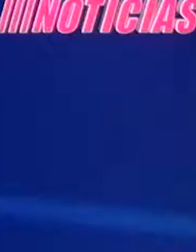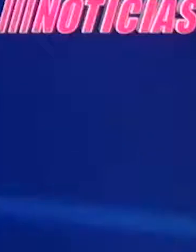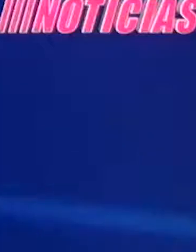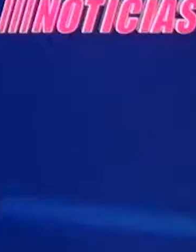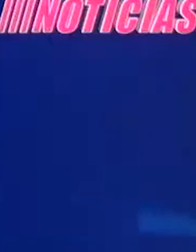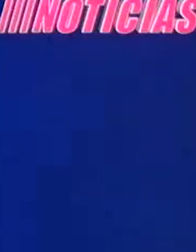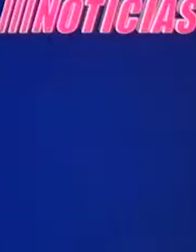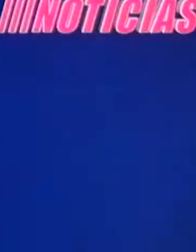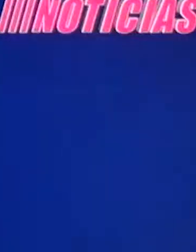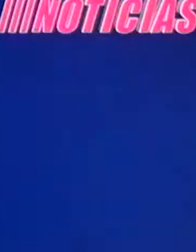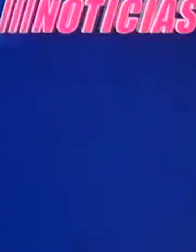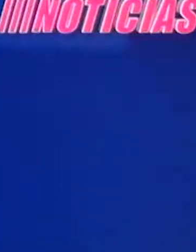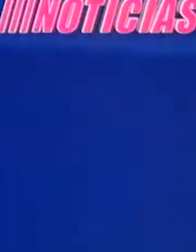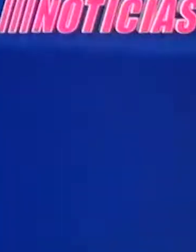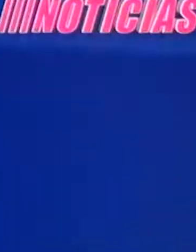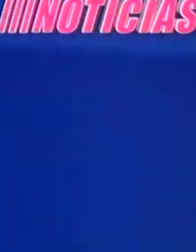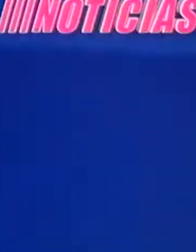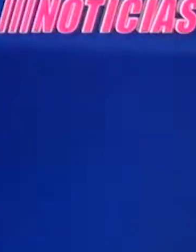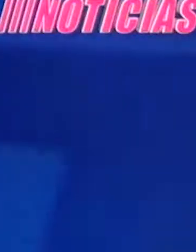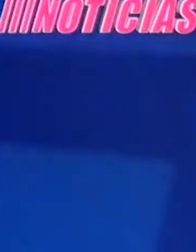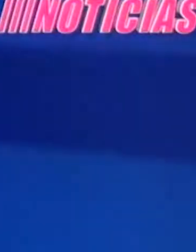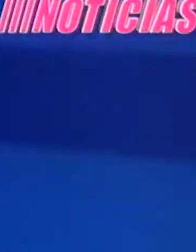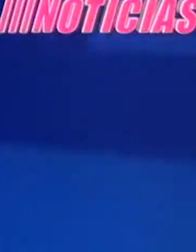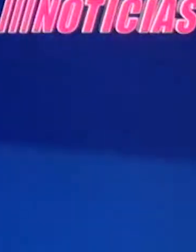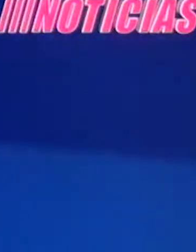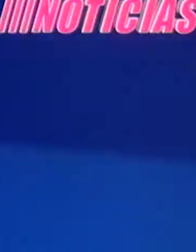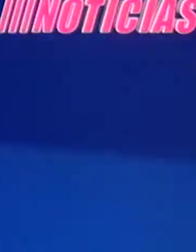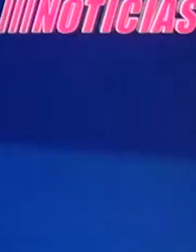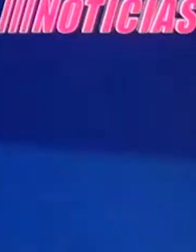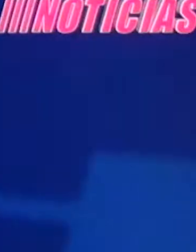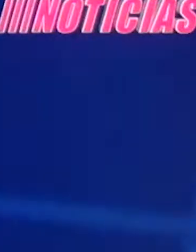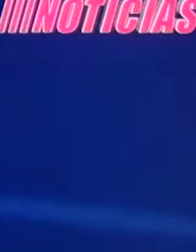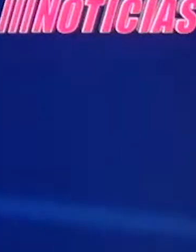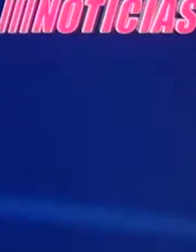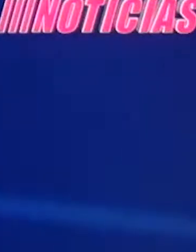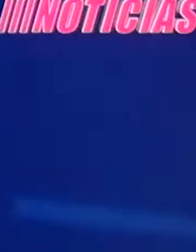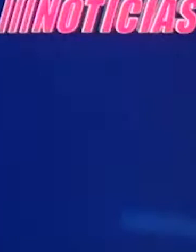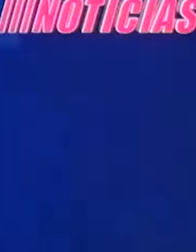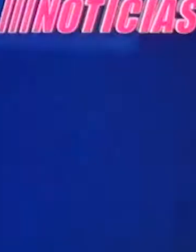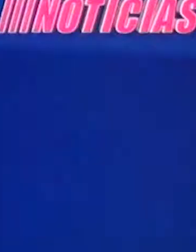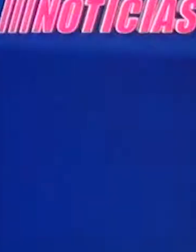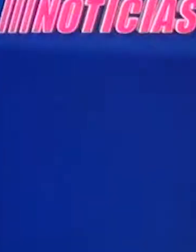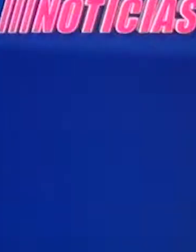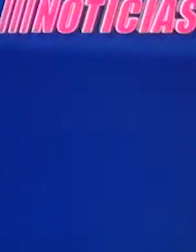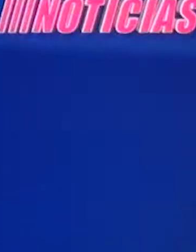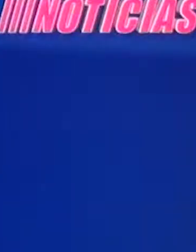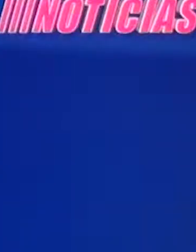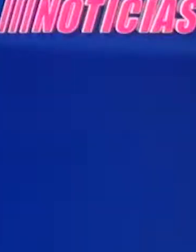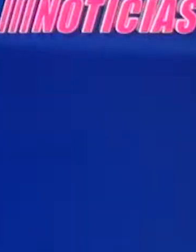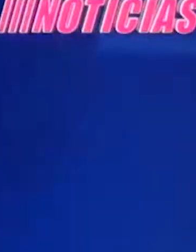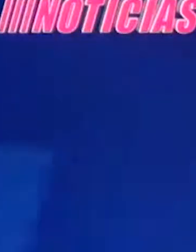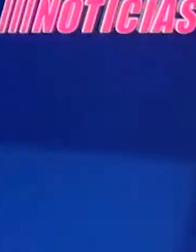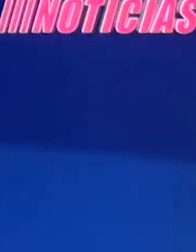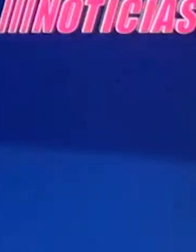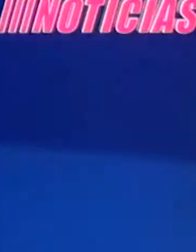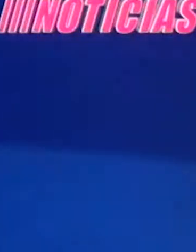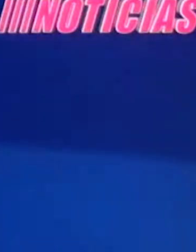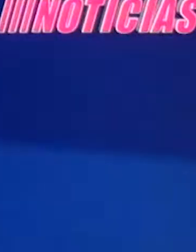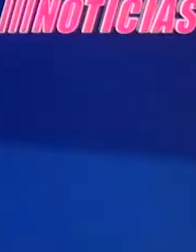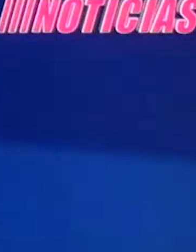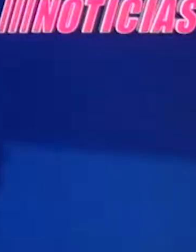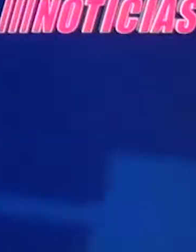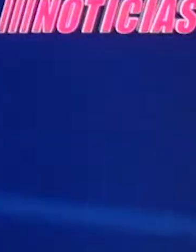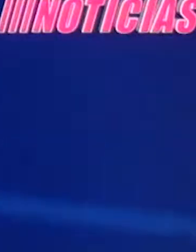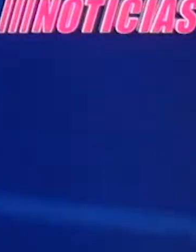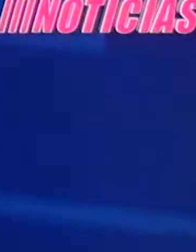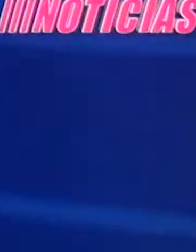Pues ya se hizo oficial lo anunciado, Sebastián Moctezuma de la Secretaría de Educación Pública se presentará